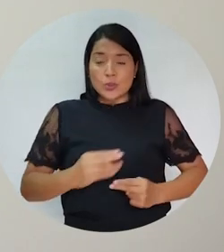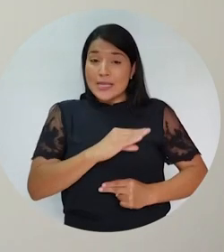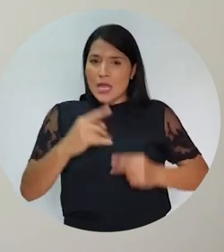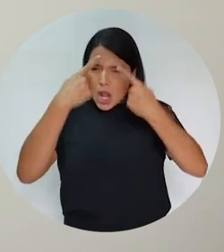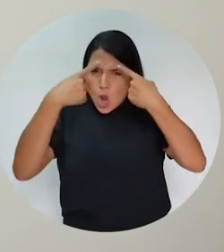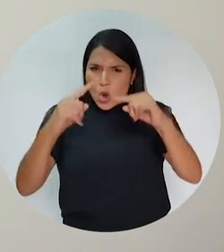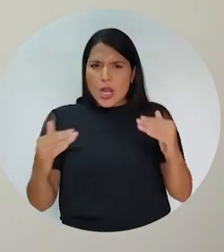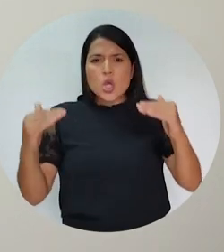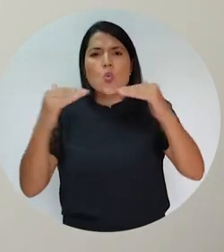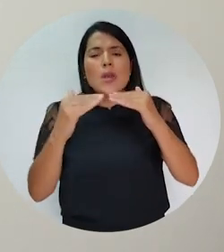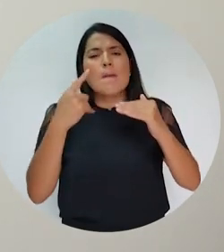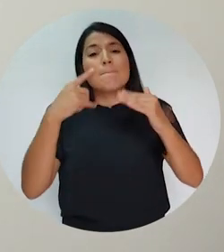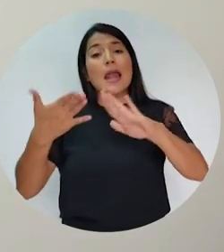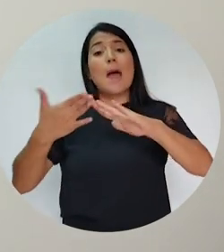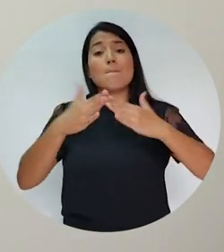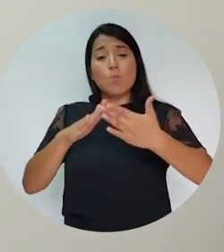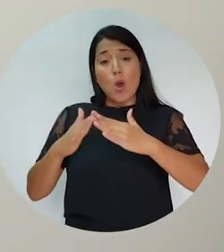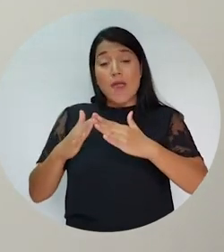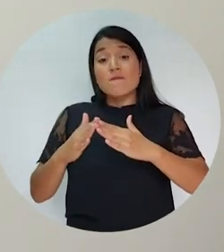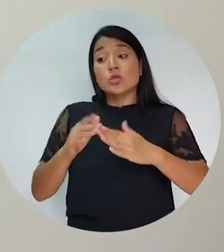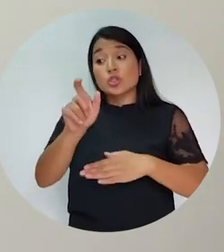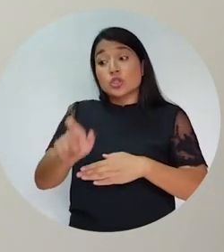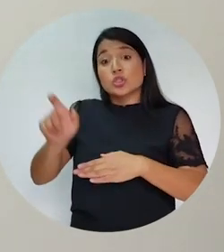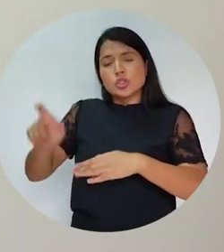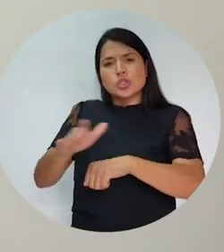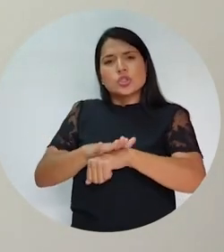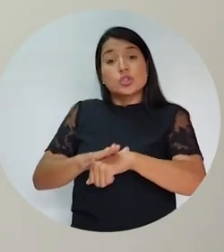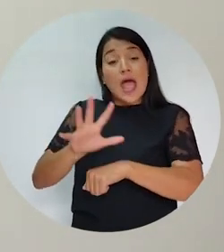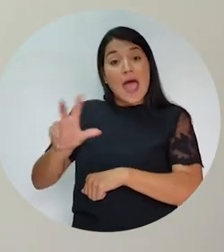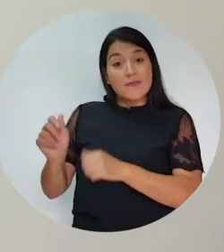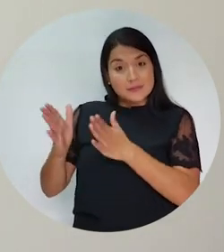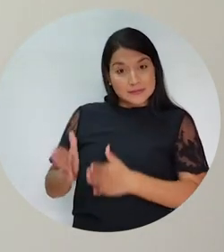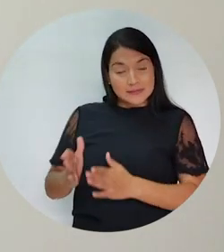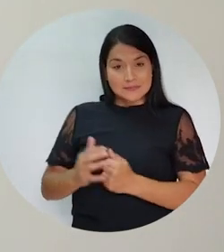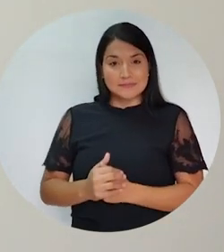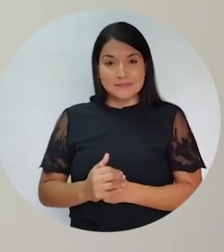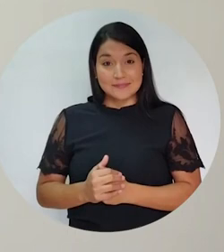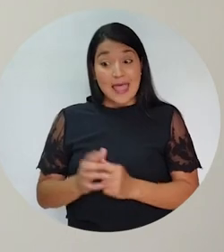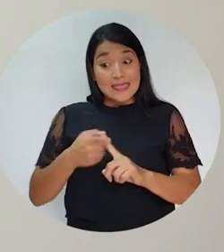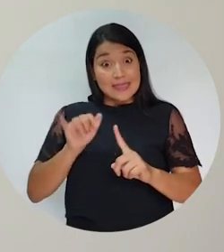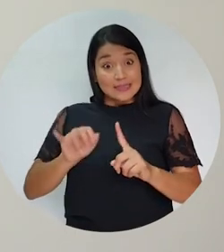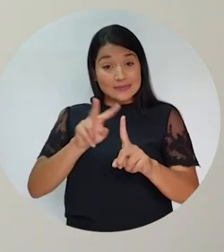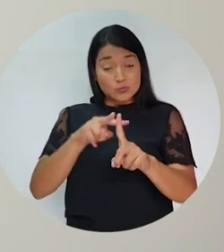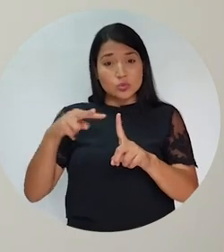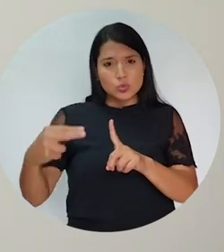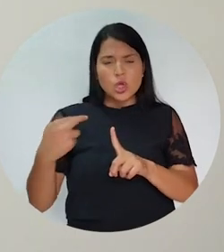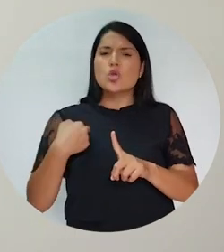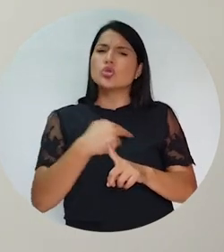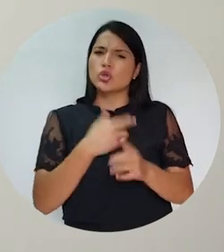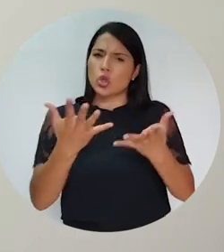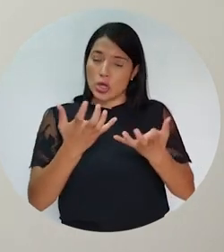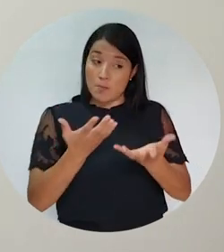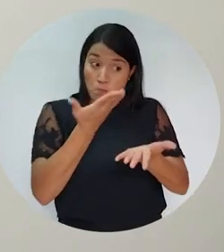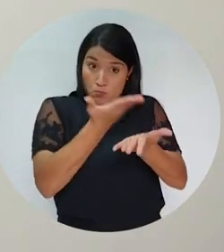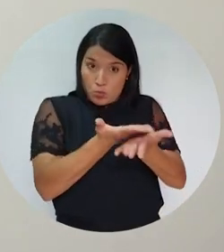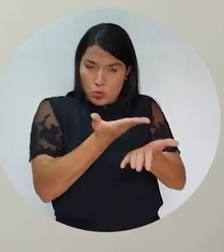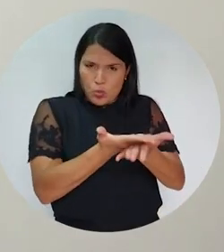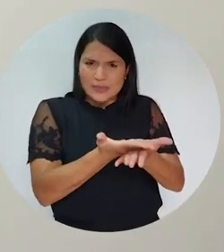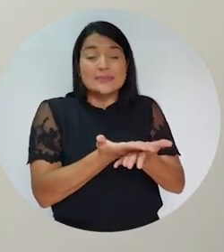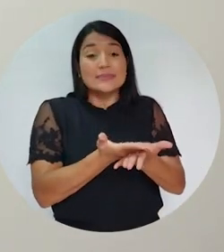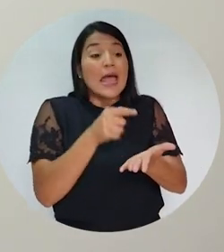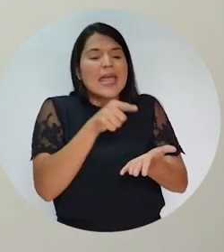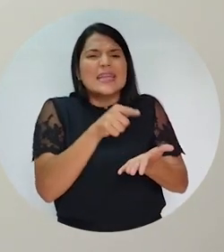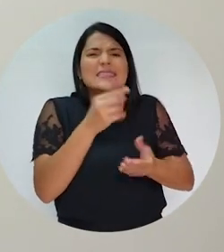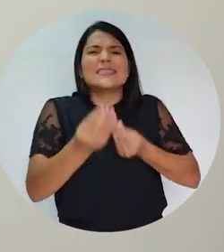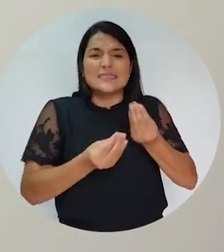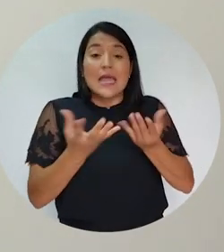humanos y la igualdad para los pueblos y comunidades afrodescendientes. En este sentido, presentaremos una